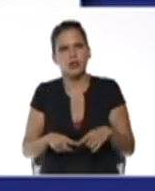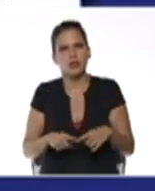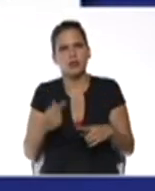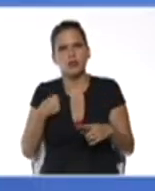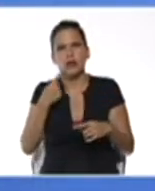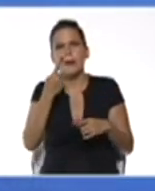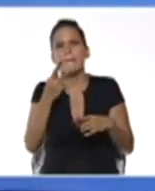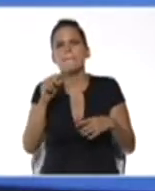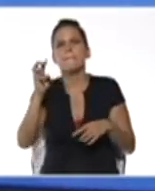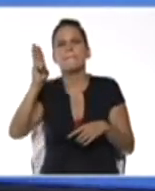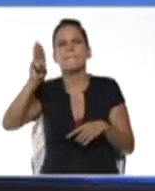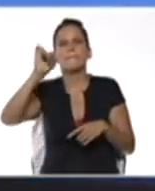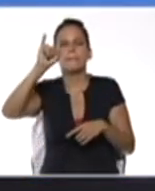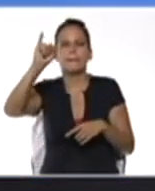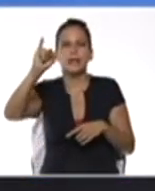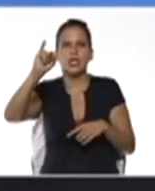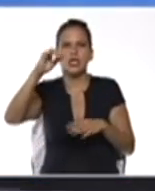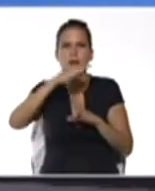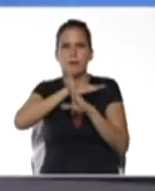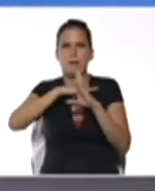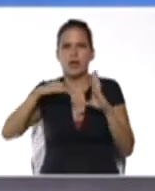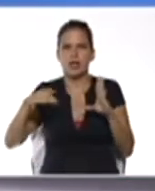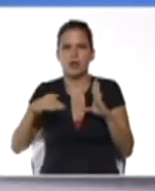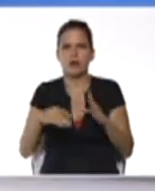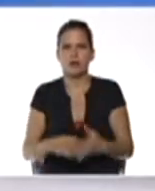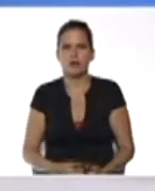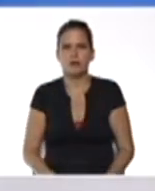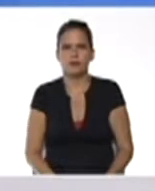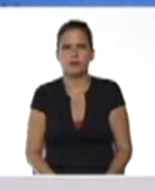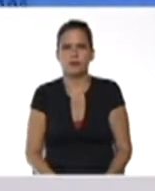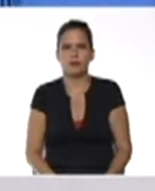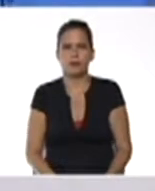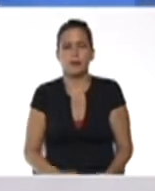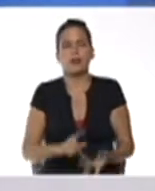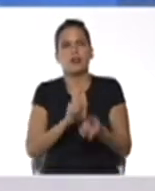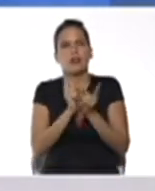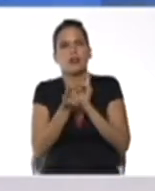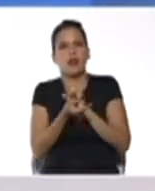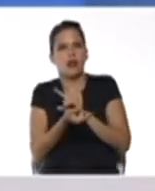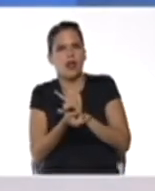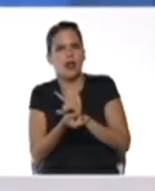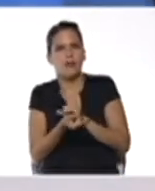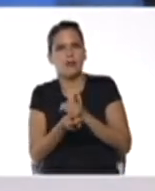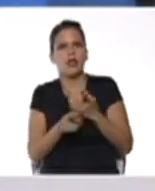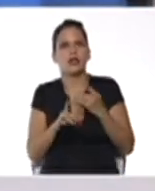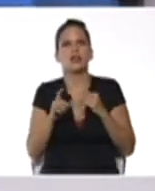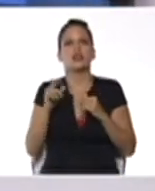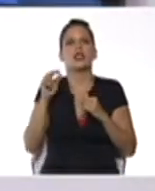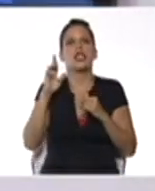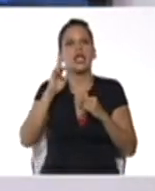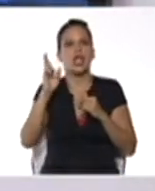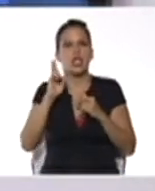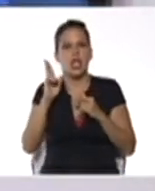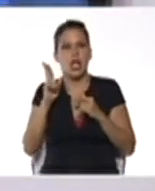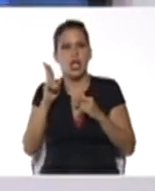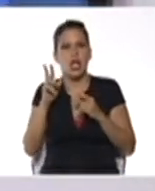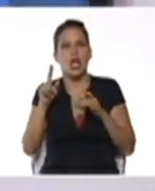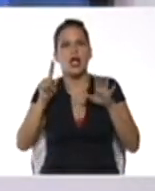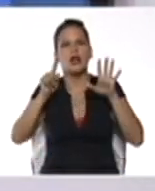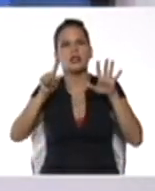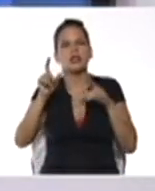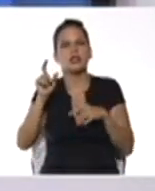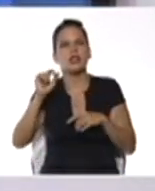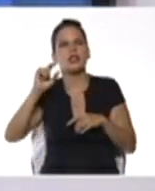medio. Para convertir de radian a sexagesimal, se multiplica por 180